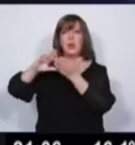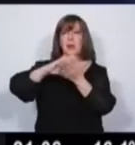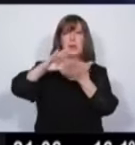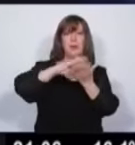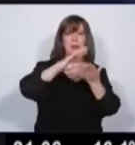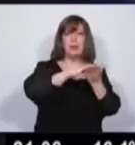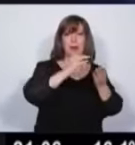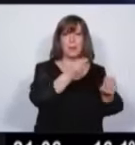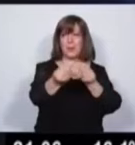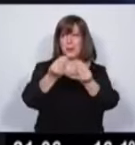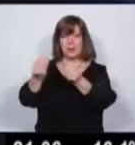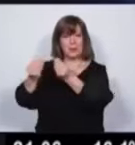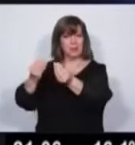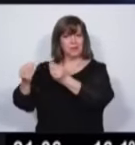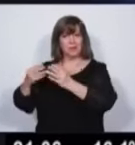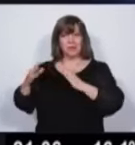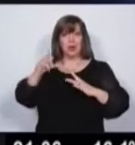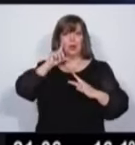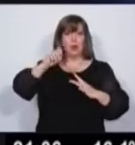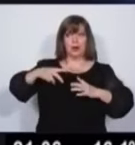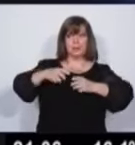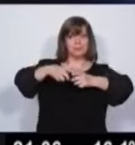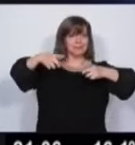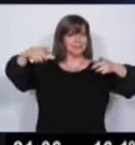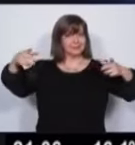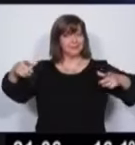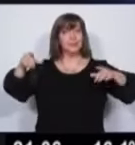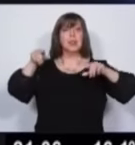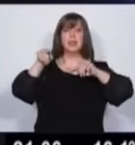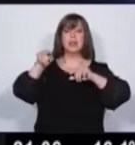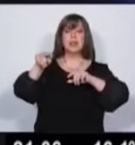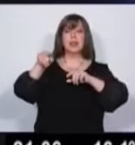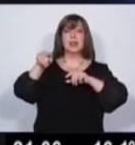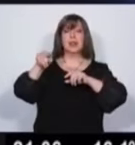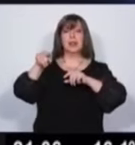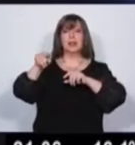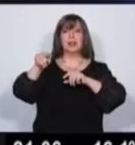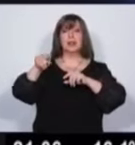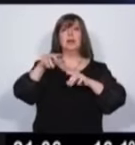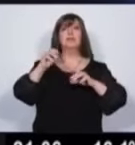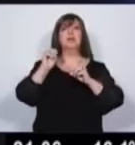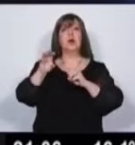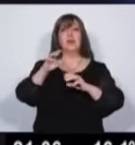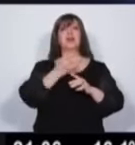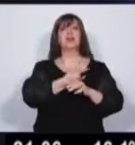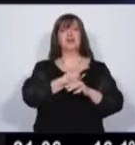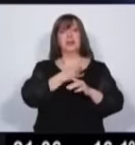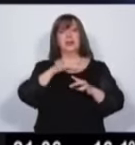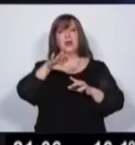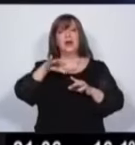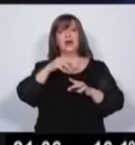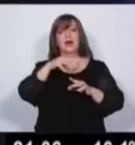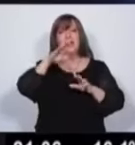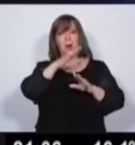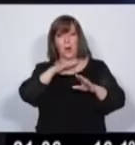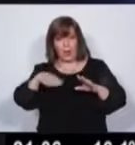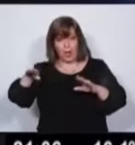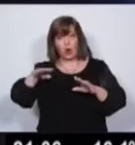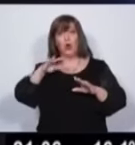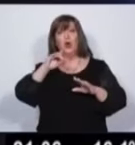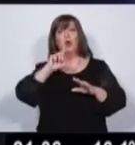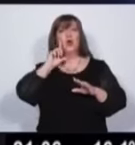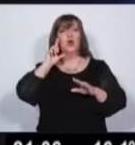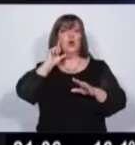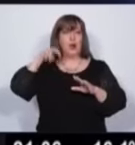relocalizar uno de los asentamientos más históricos de Mendoza, como es el Bajo Luján. Segundo es que tiene que ver con el